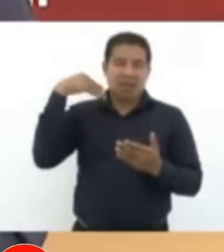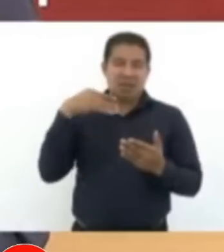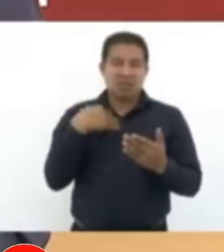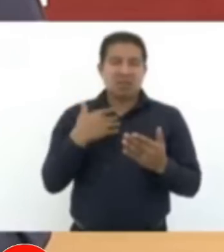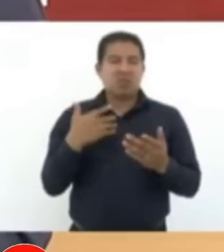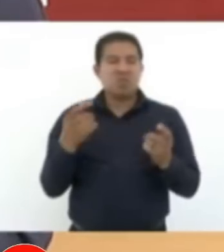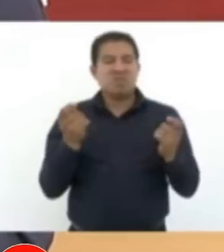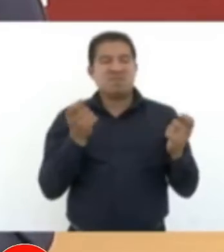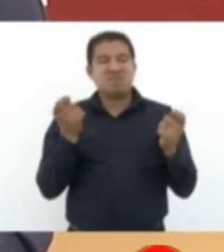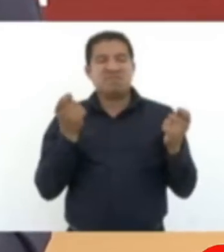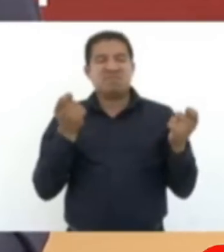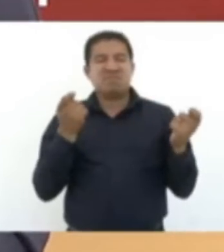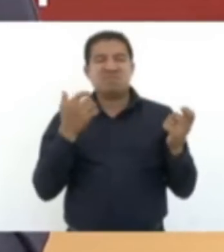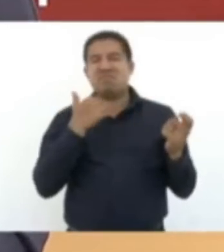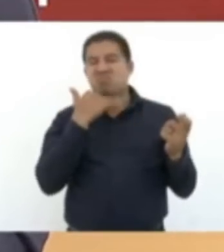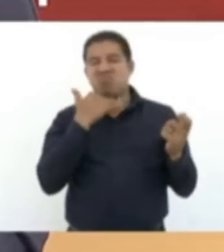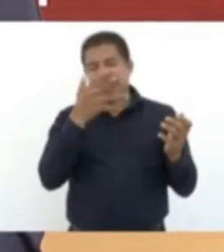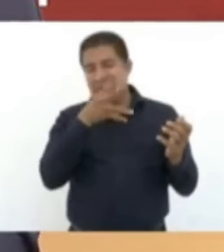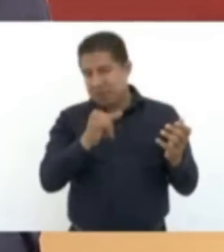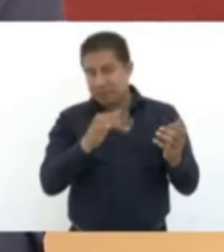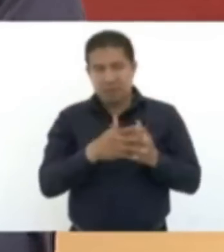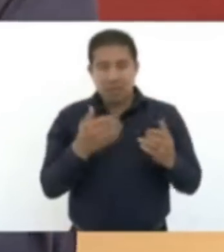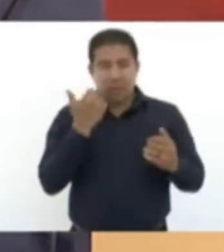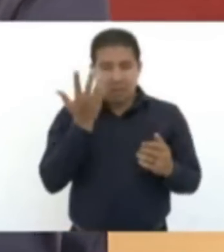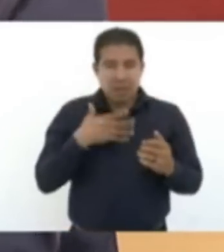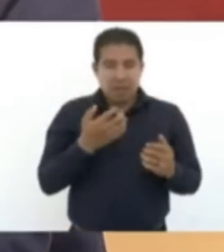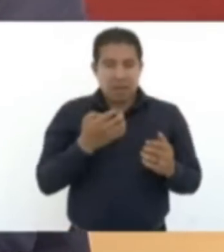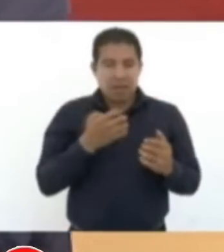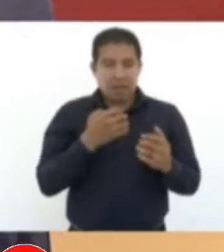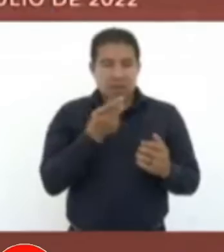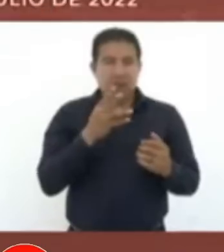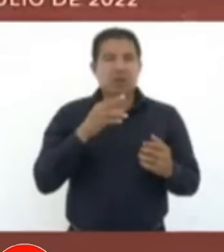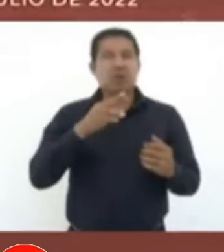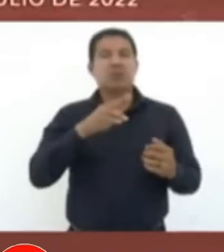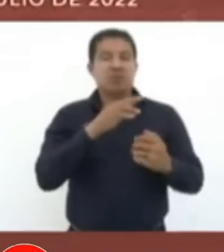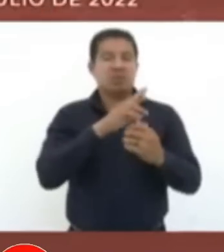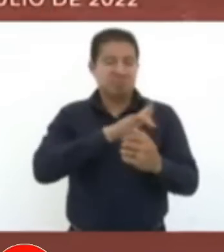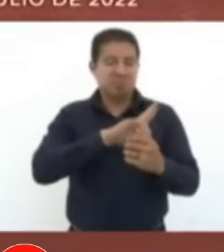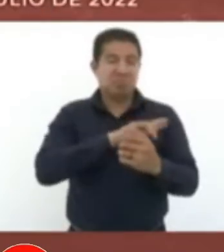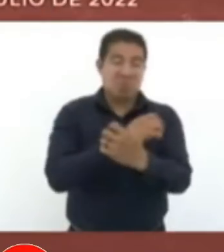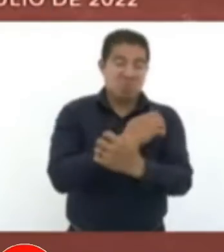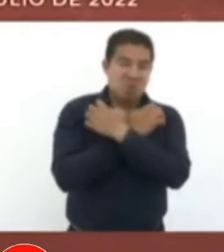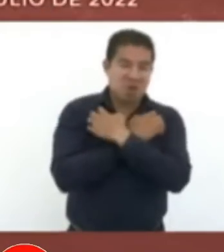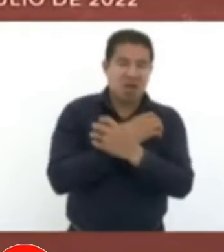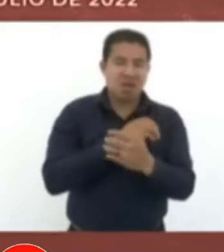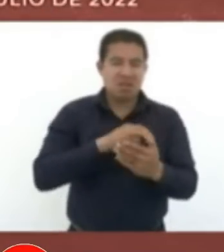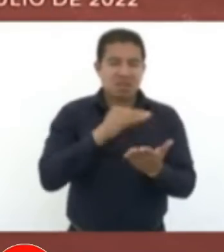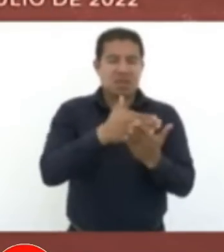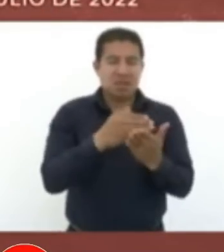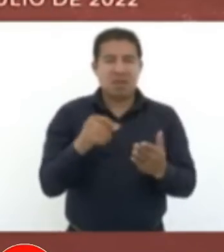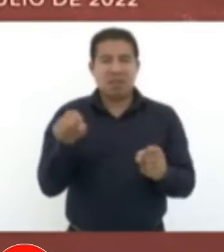tiempo, querían privatizar la educación. Y desde luego, la salud,